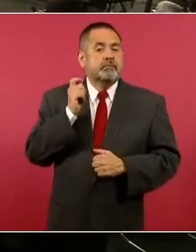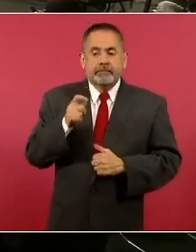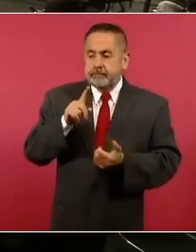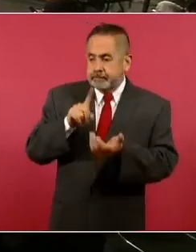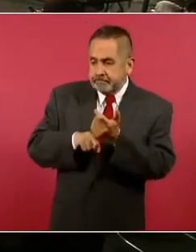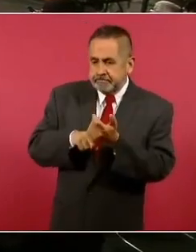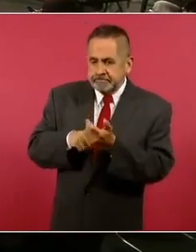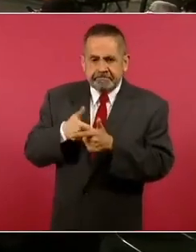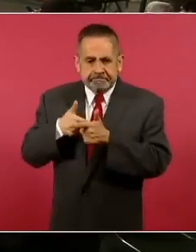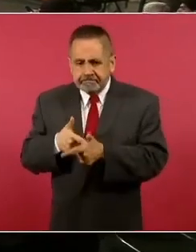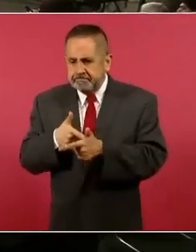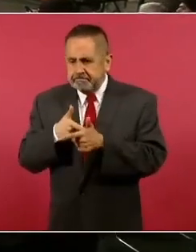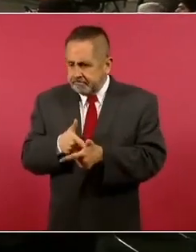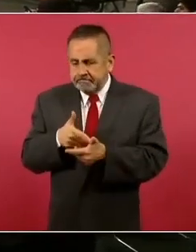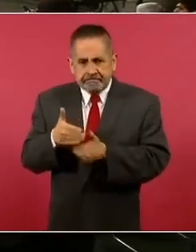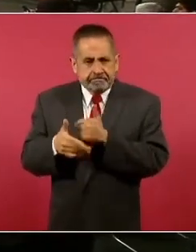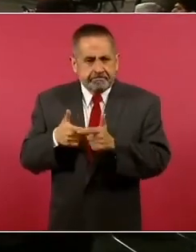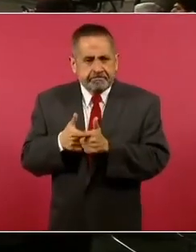no perder el impulso.